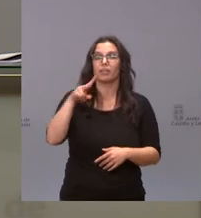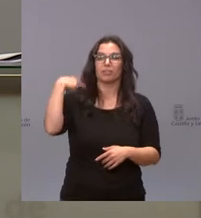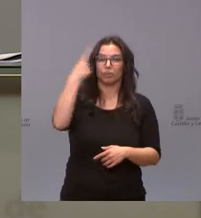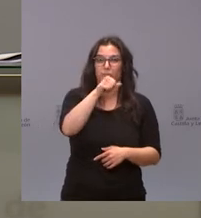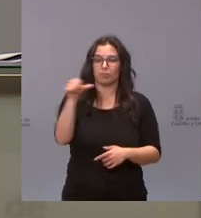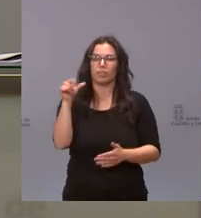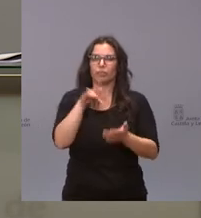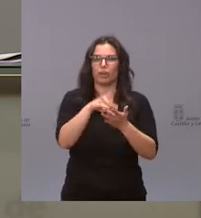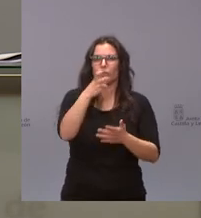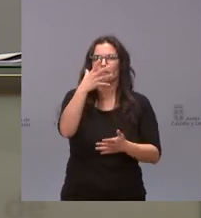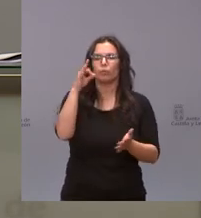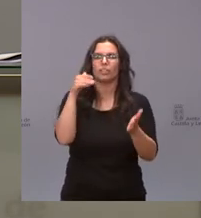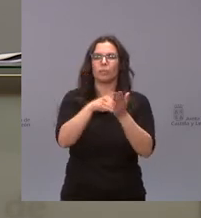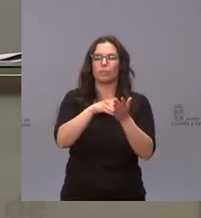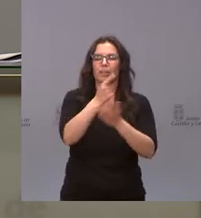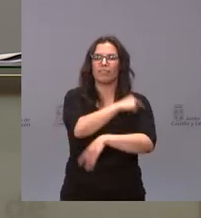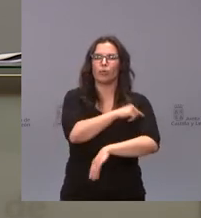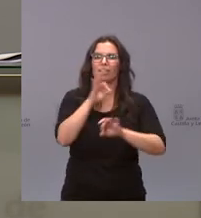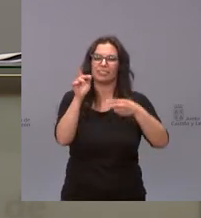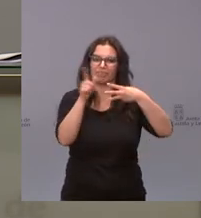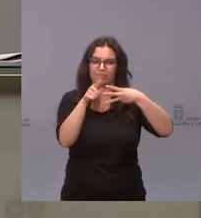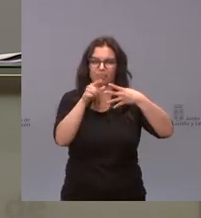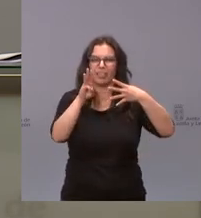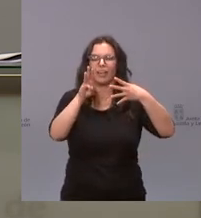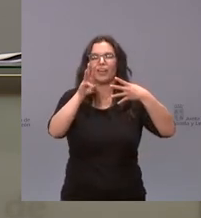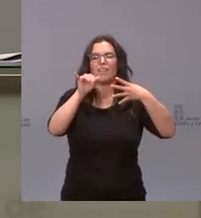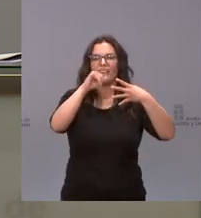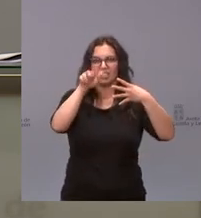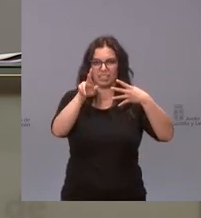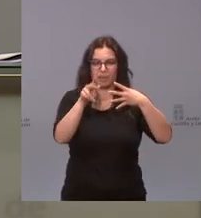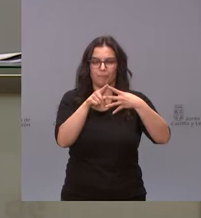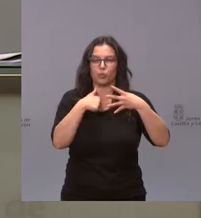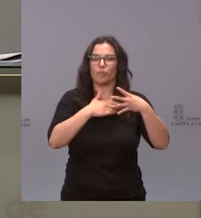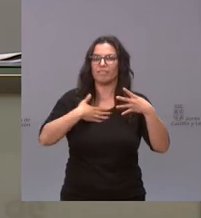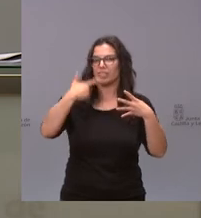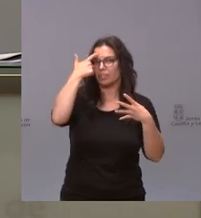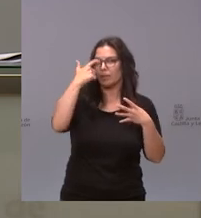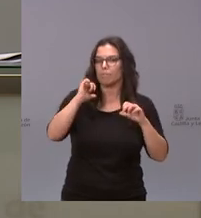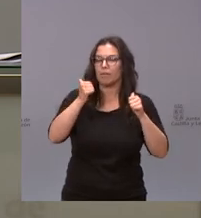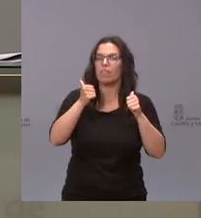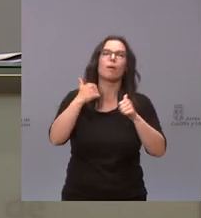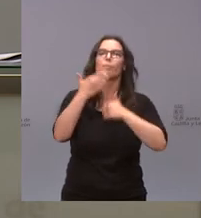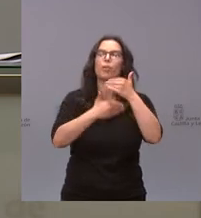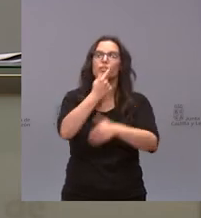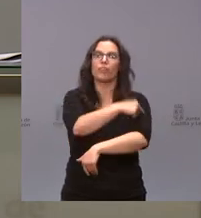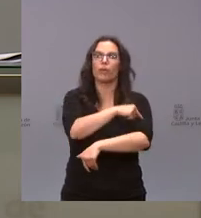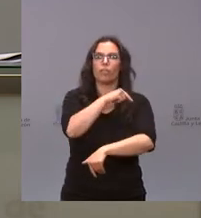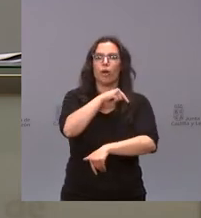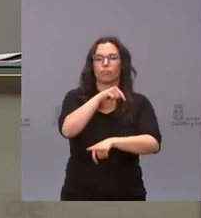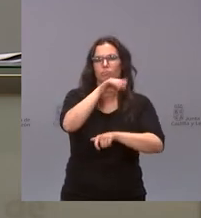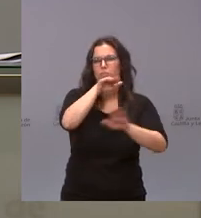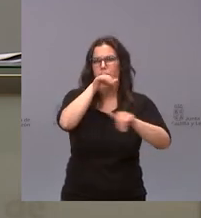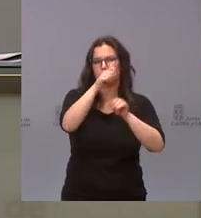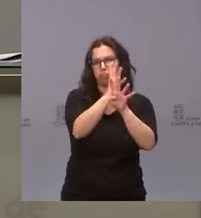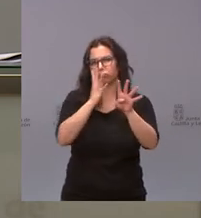dado el aumento de Pfizer por ello quería saber si se va a iniciar el proceso de vacunación masiva porque es la cifra que manejaba la